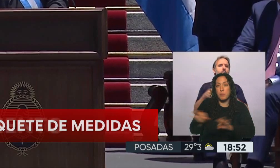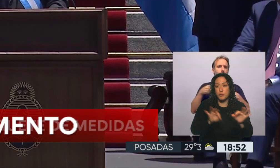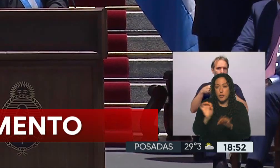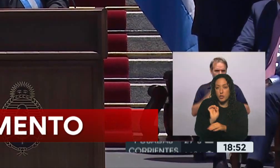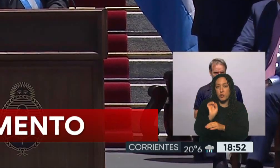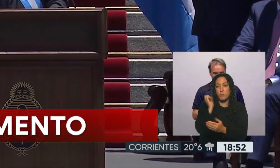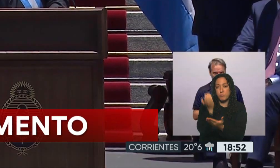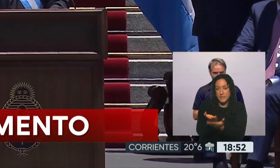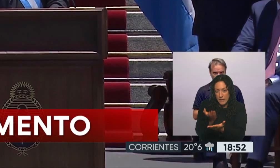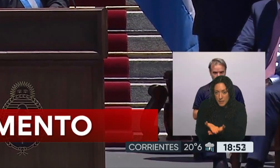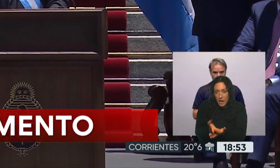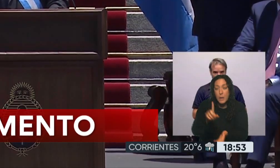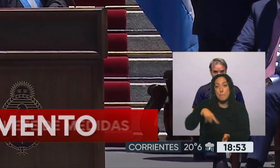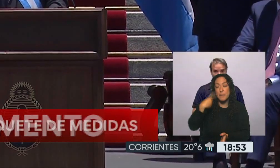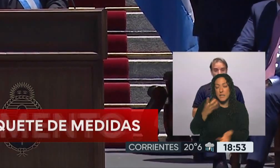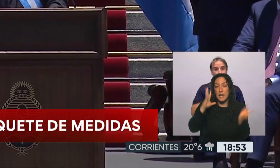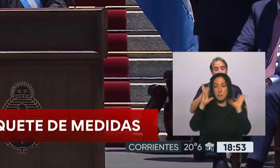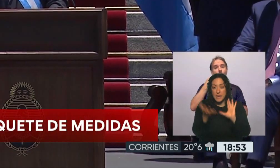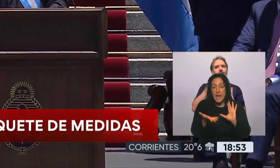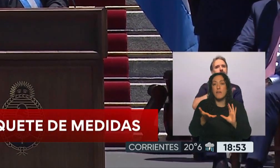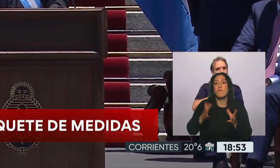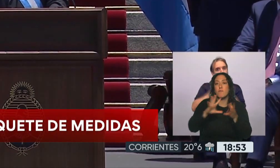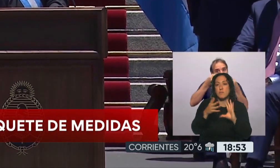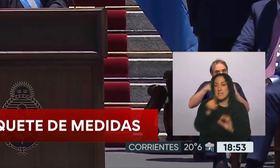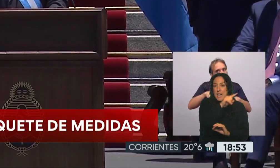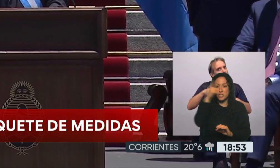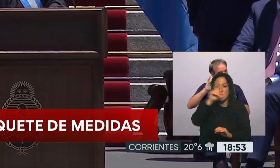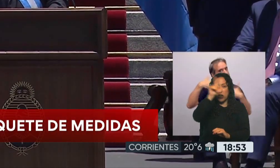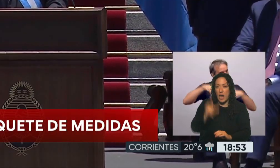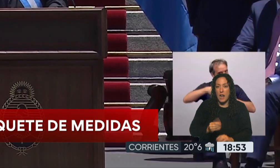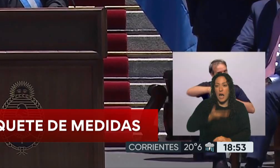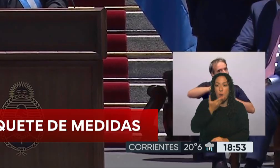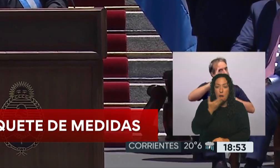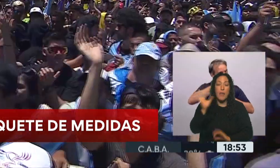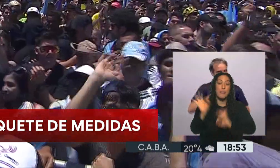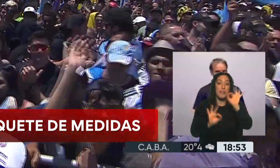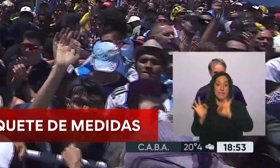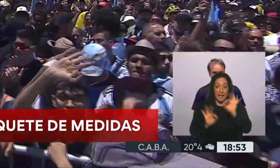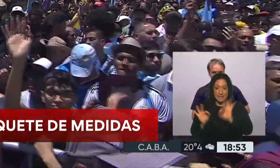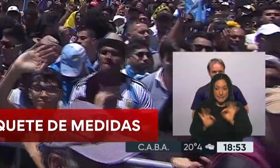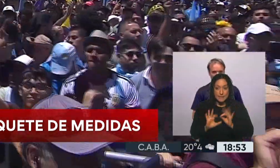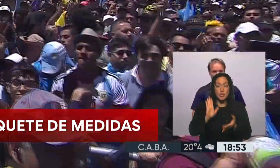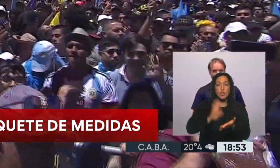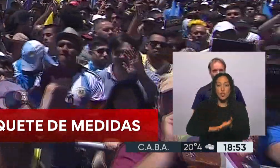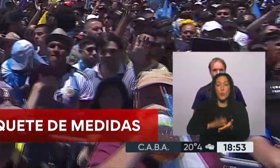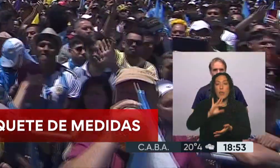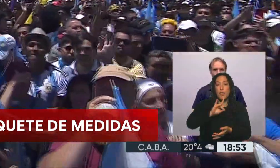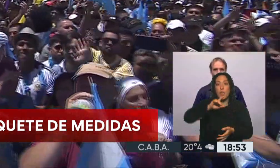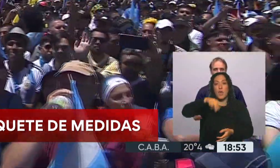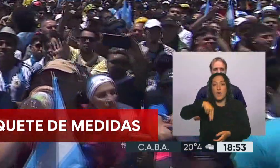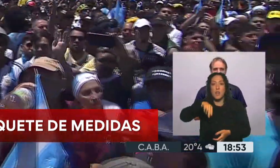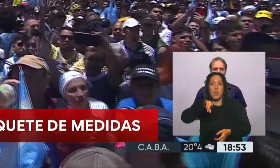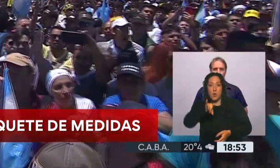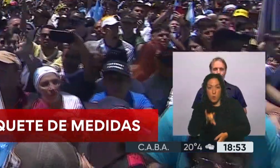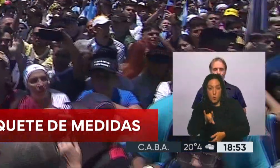Mañana Javier Milei hablará, repetimos, en cadena nacional para detallar los alcances del decreto de necesidad y urgencia